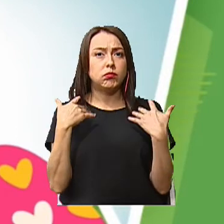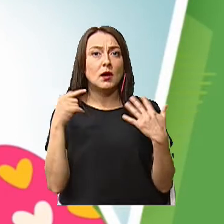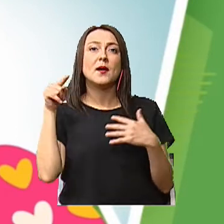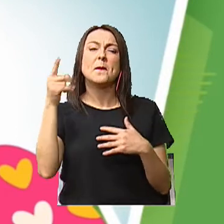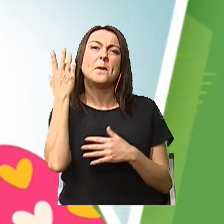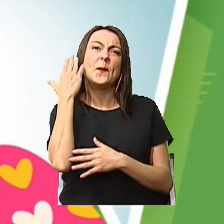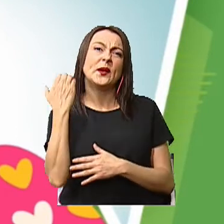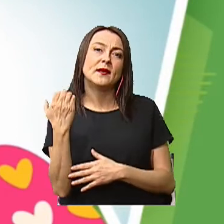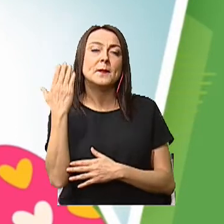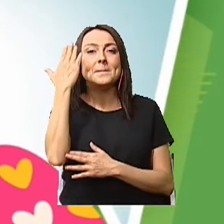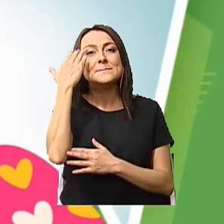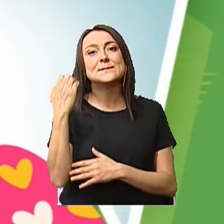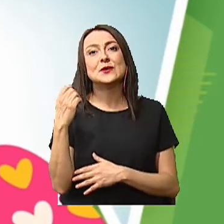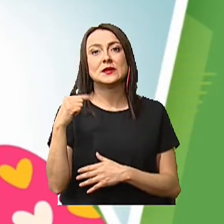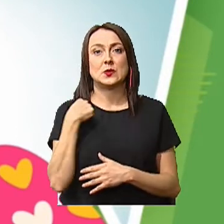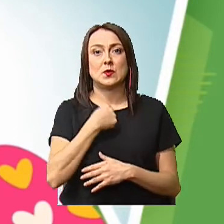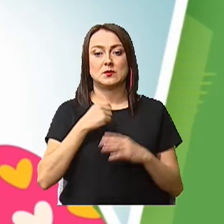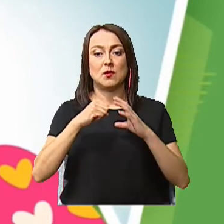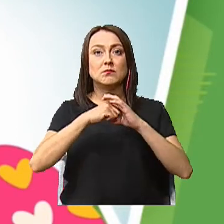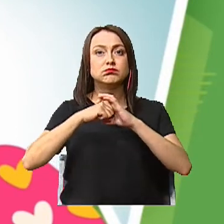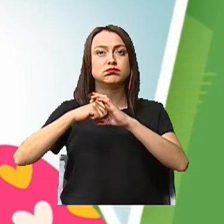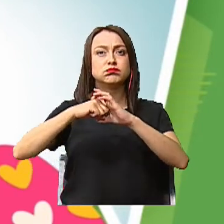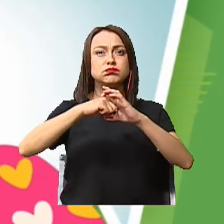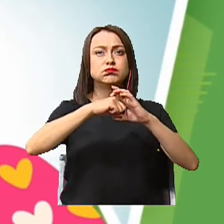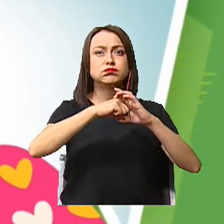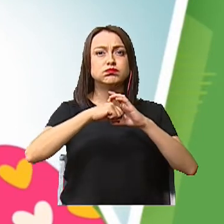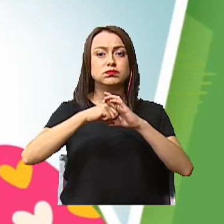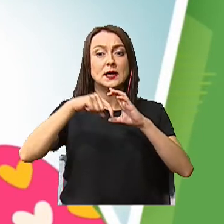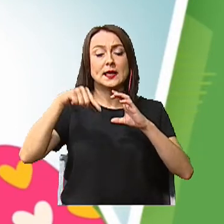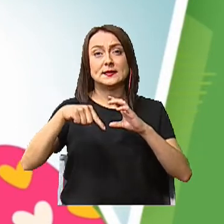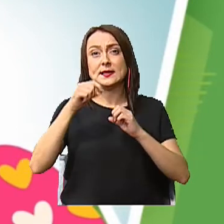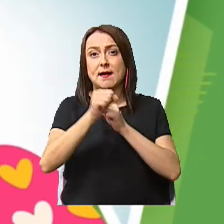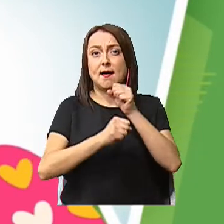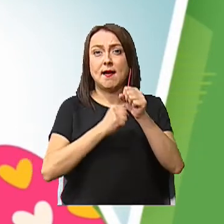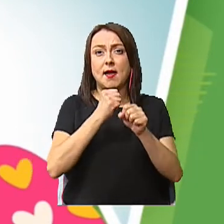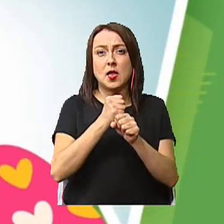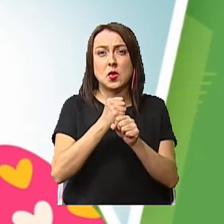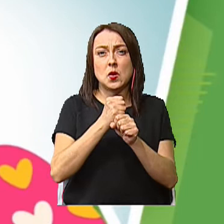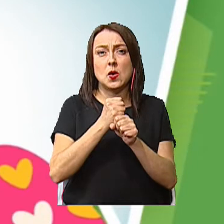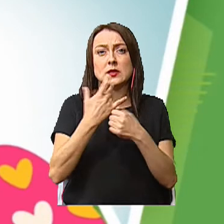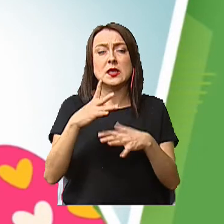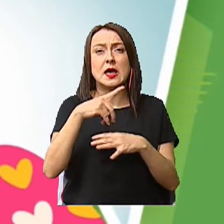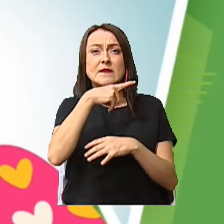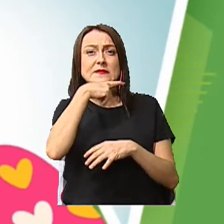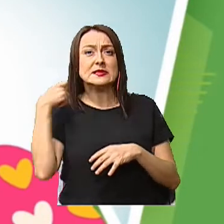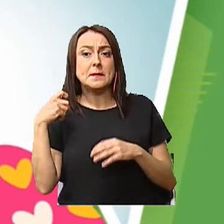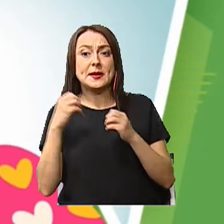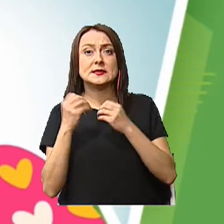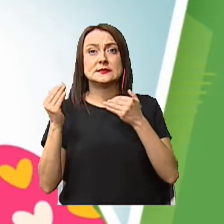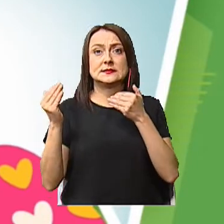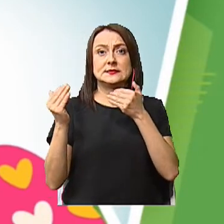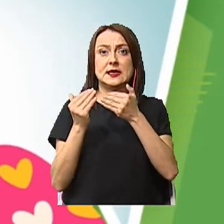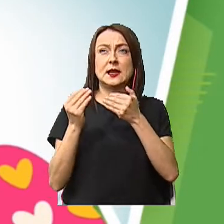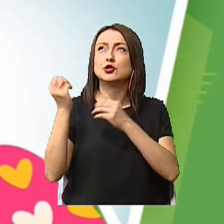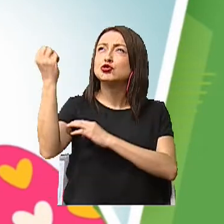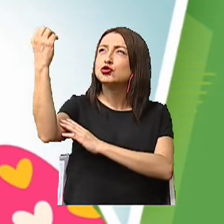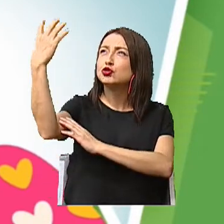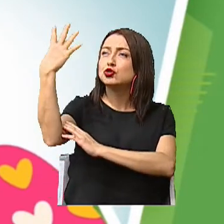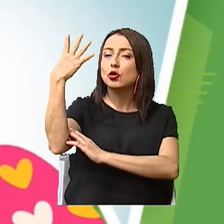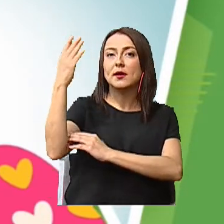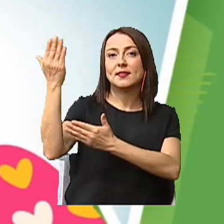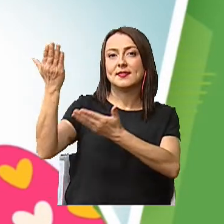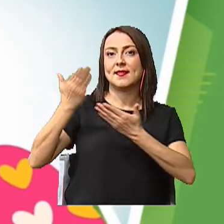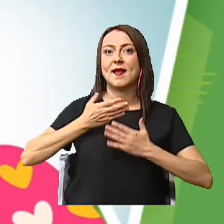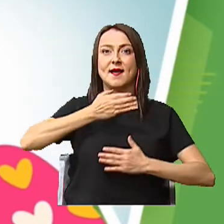debido a que nuestro planeta en esta estación del año se encuentra más cercano al sol que nos proporciona el calor